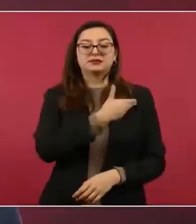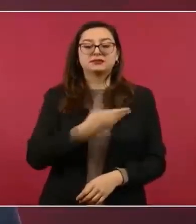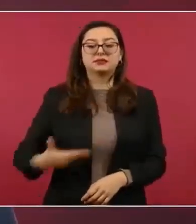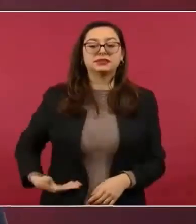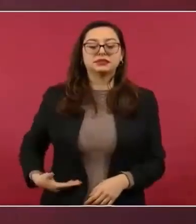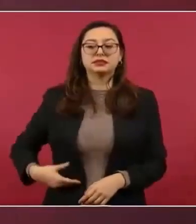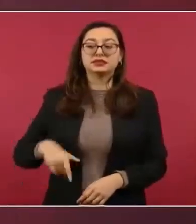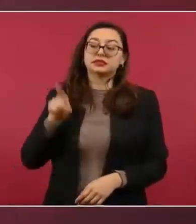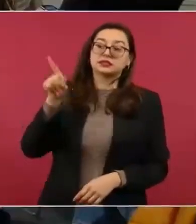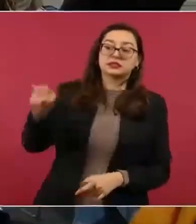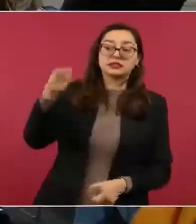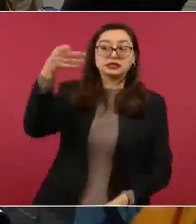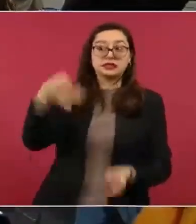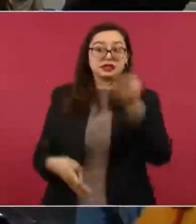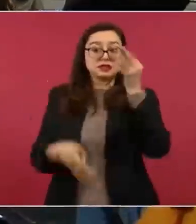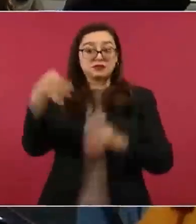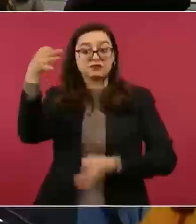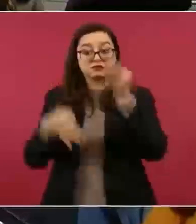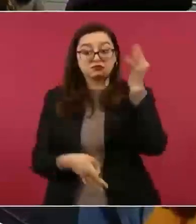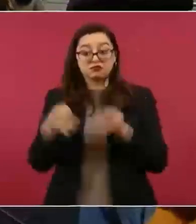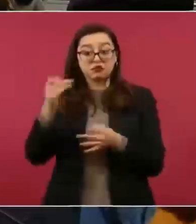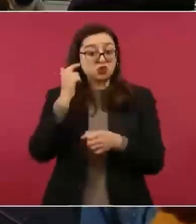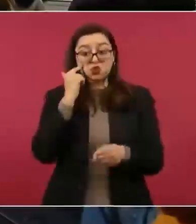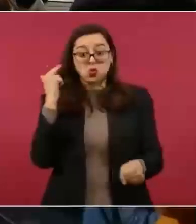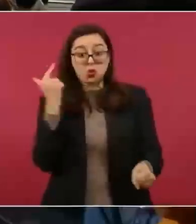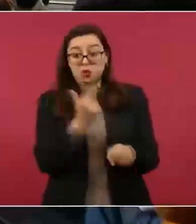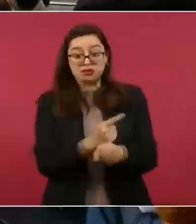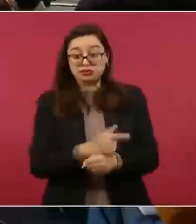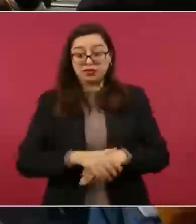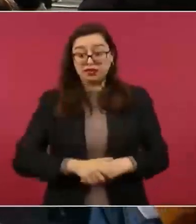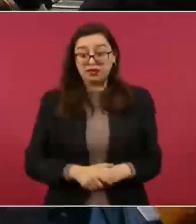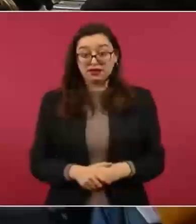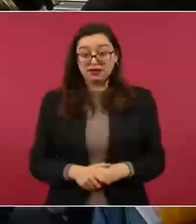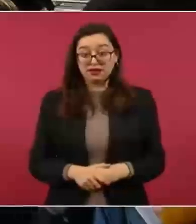de lo que se estaba haciendo en Pemex